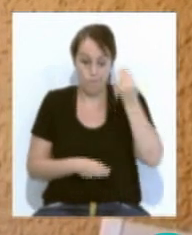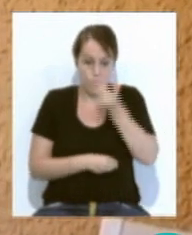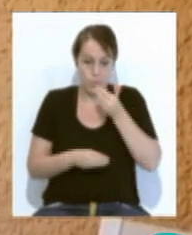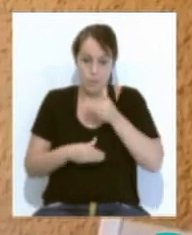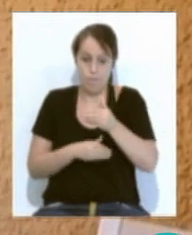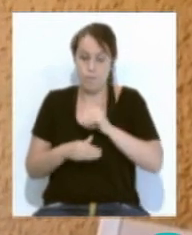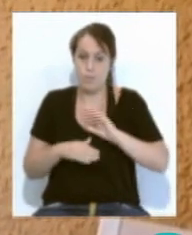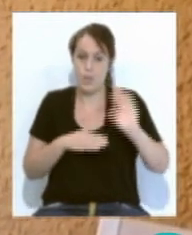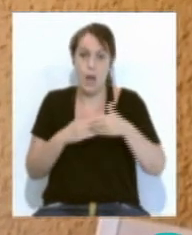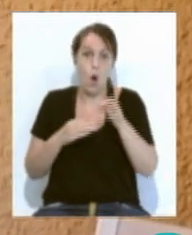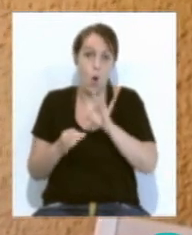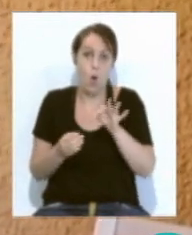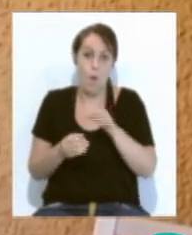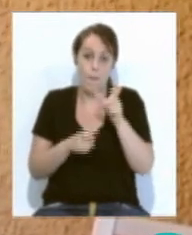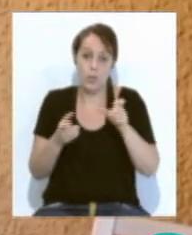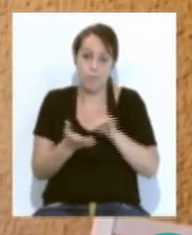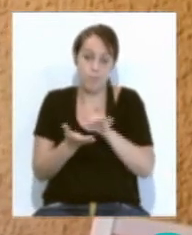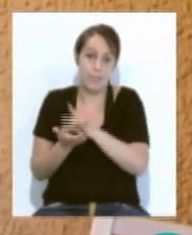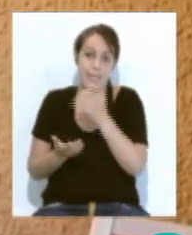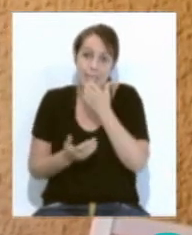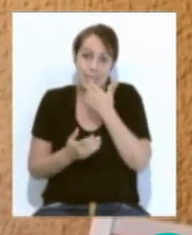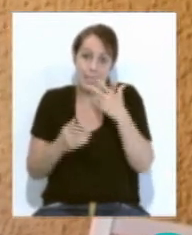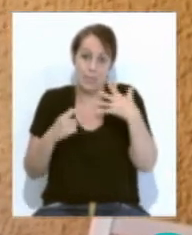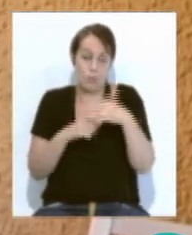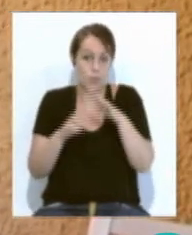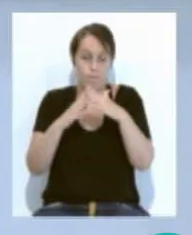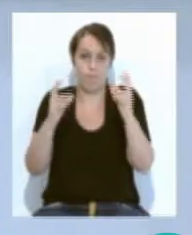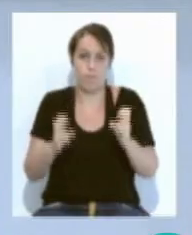reducir plantilla en caso de un nuevo confinamiento.